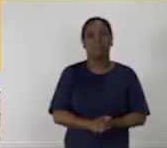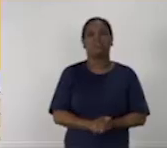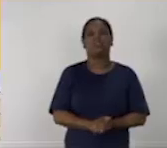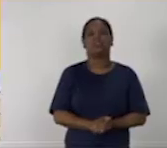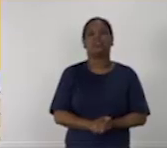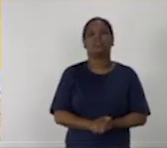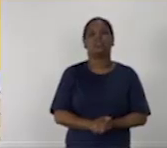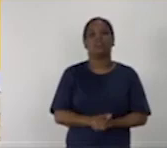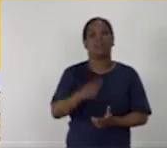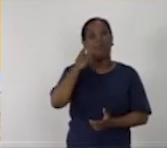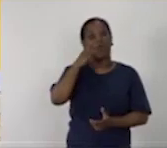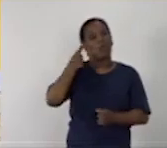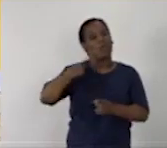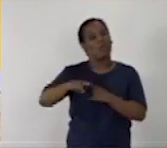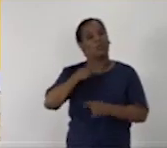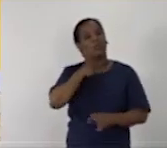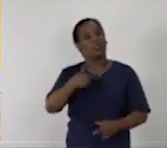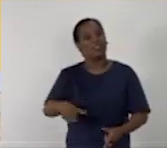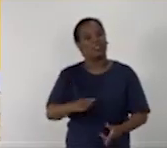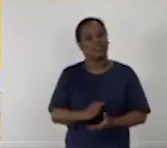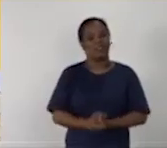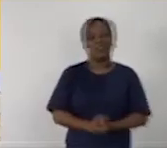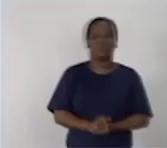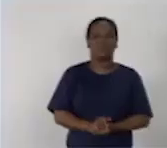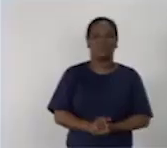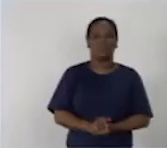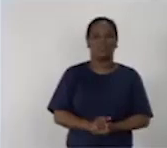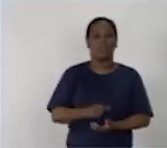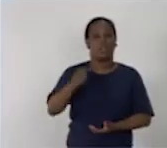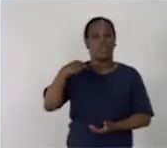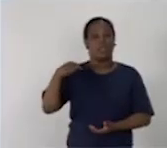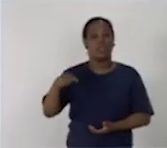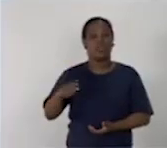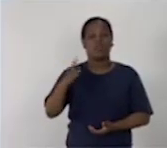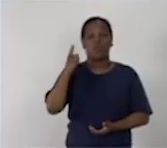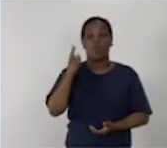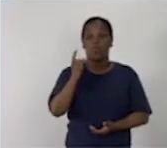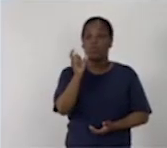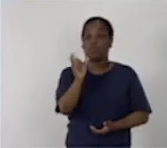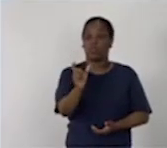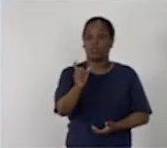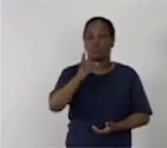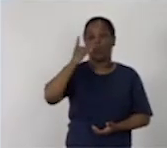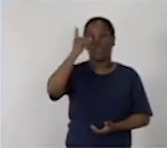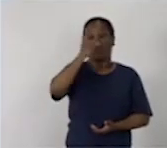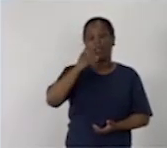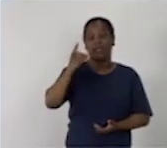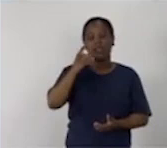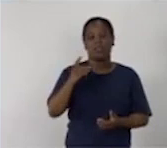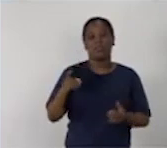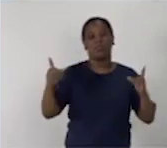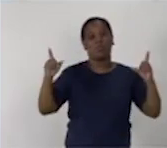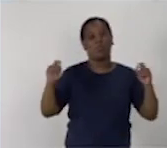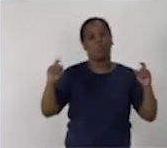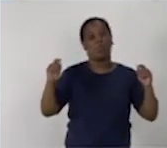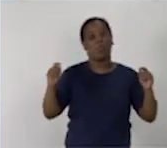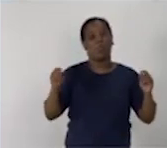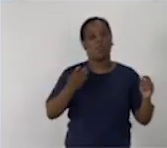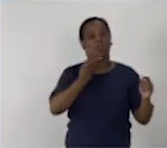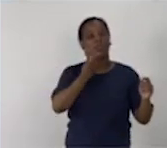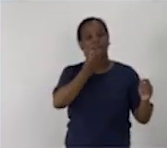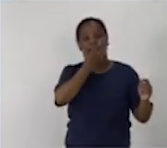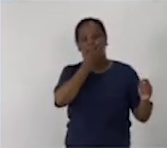Vamos a continuar entonces con otras propuestas. Escribe un texto en el que describas tu juguete